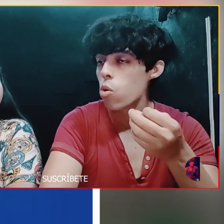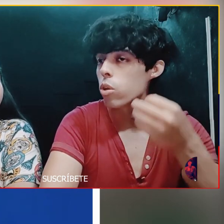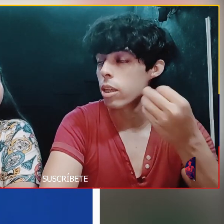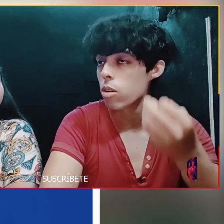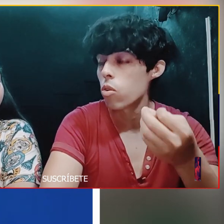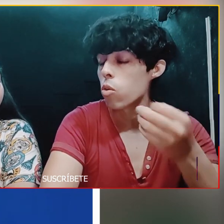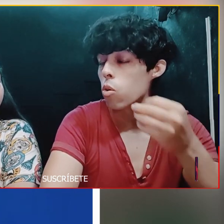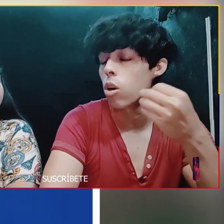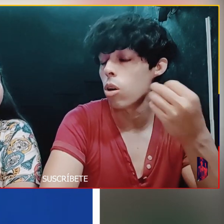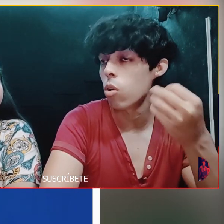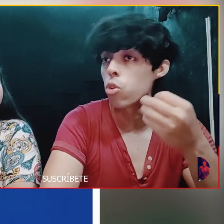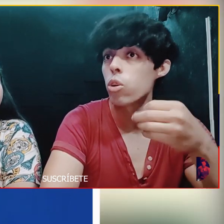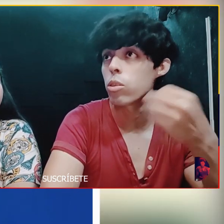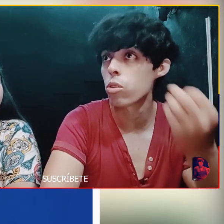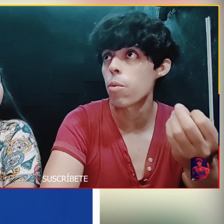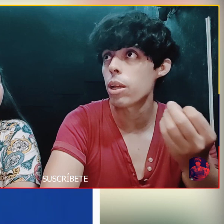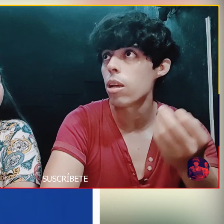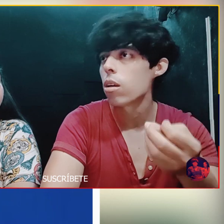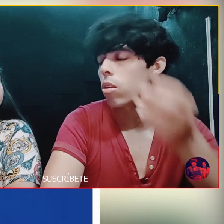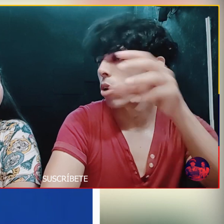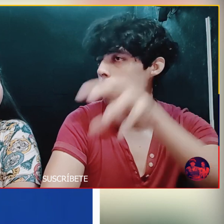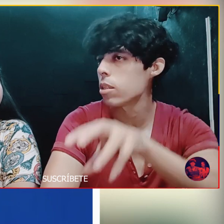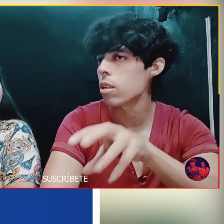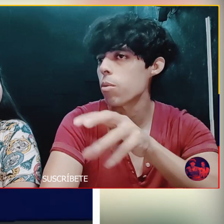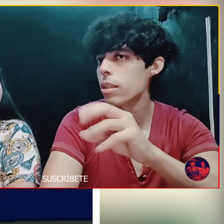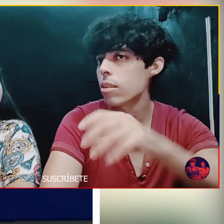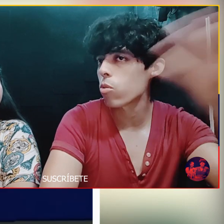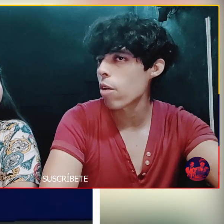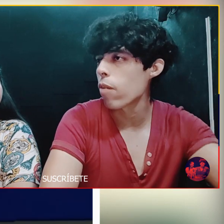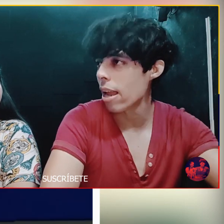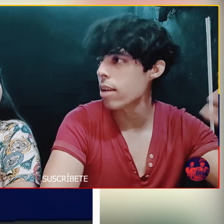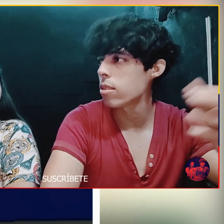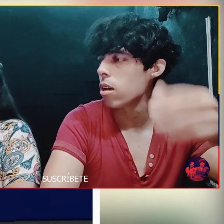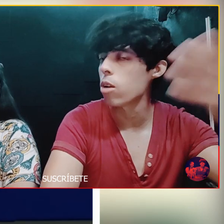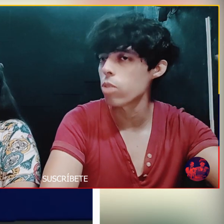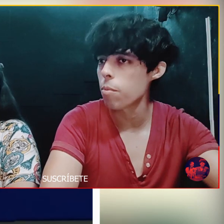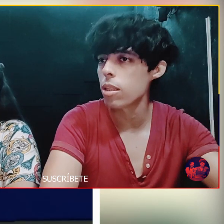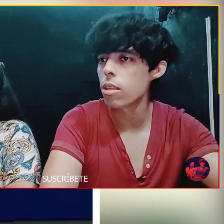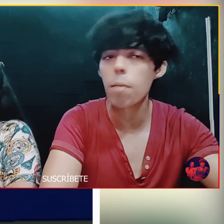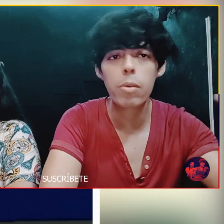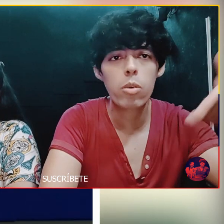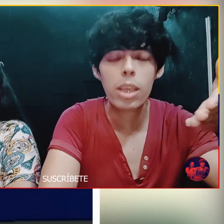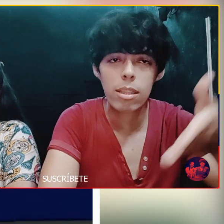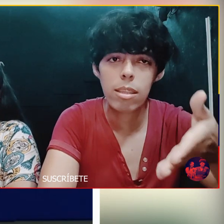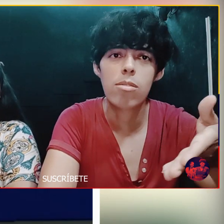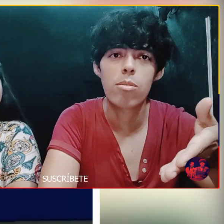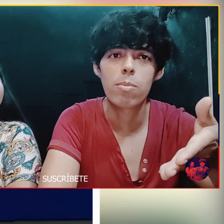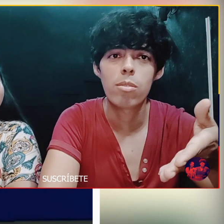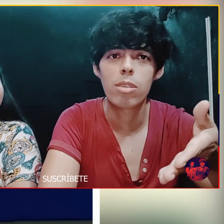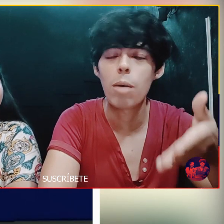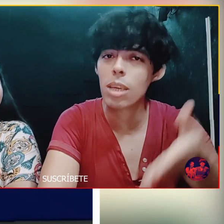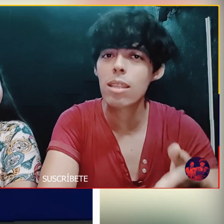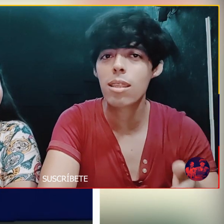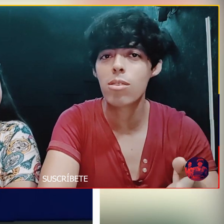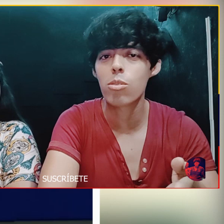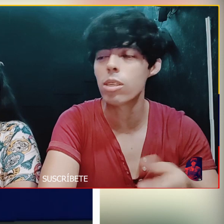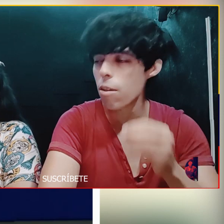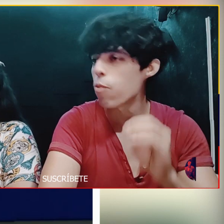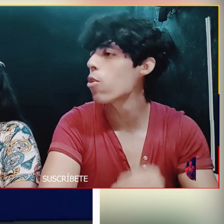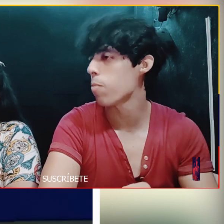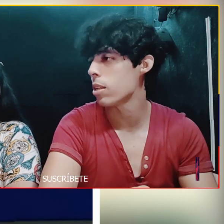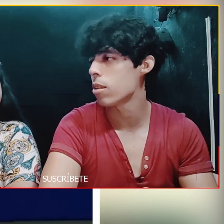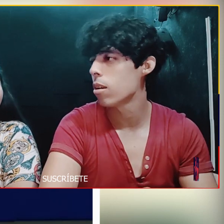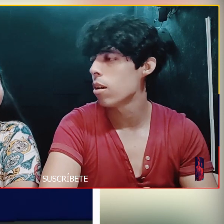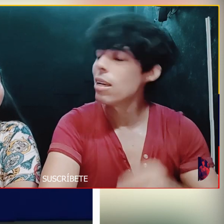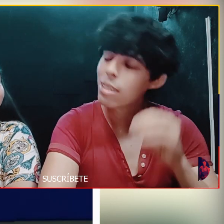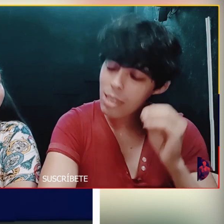Desmontó O dijo O nos hizo saber Que lo que el presidente Estaba diciendo Era una falacia Era una mentira Pero bien dicho O sea bien dicho